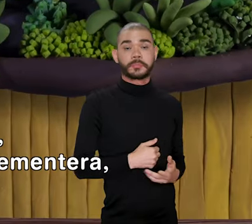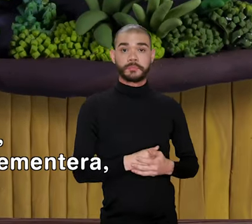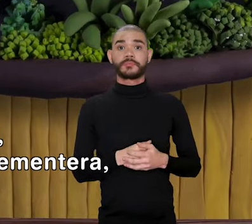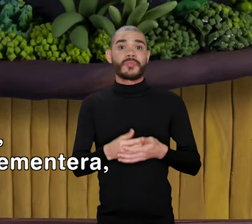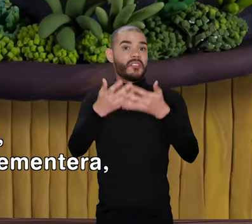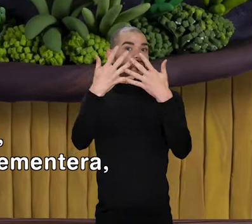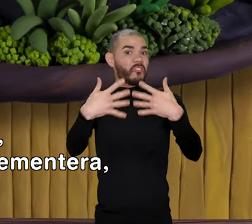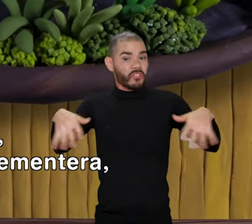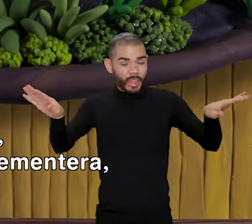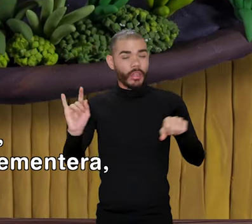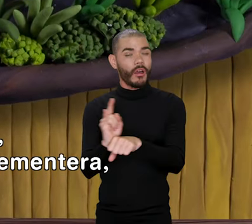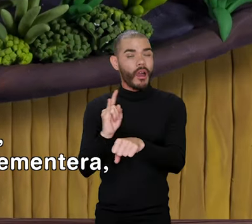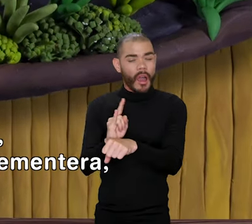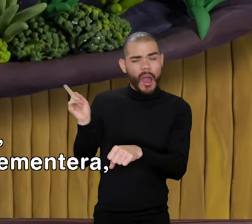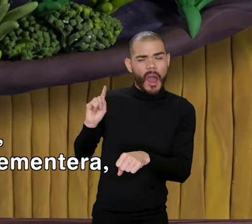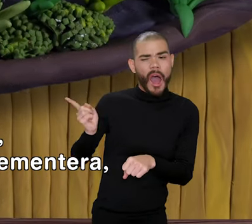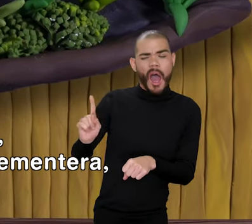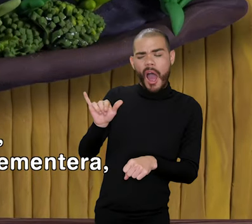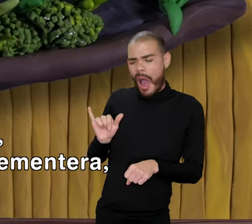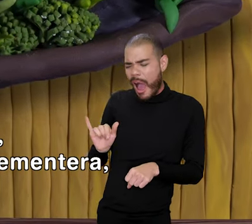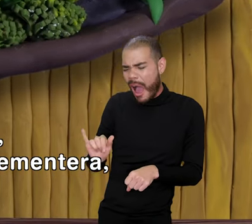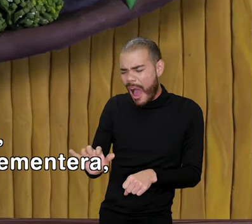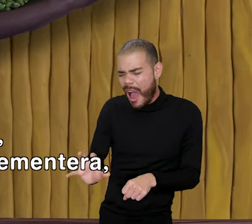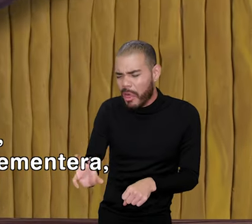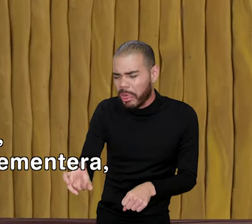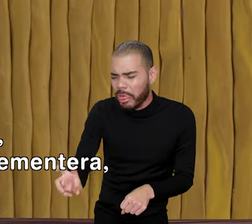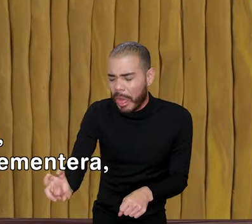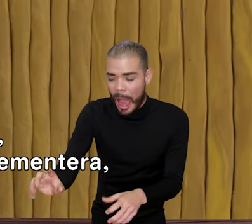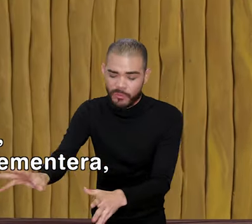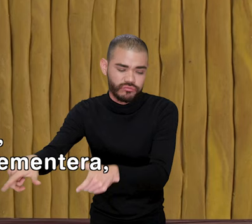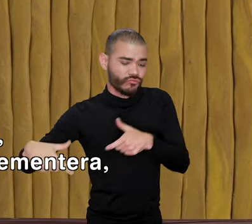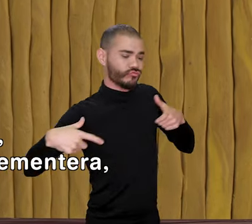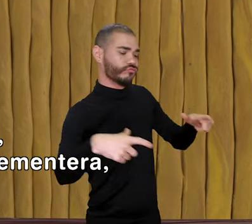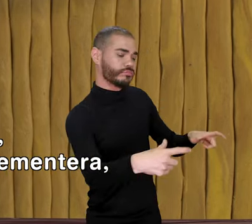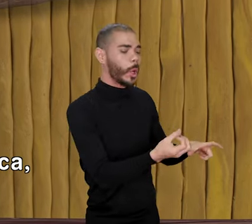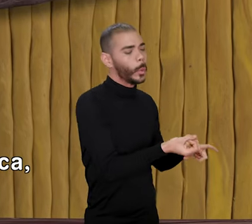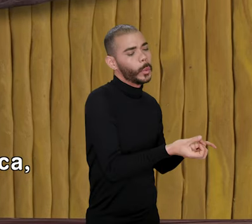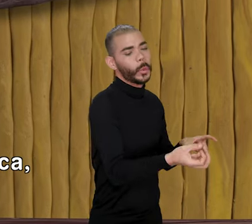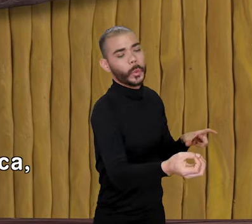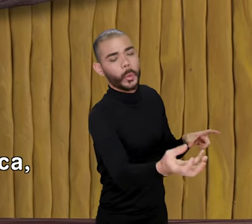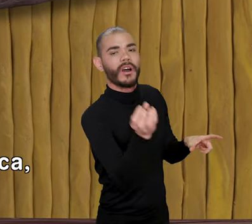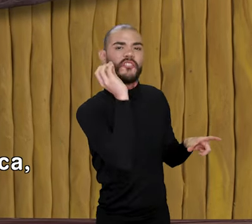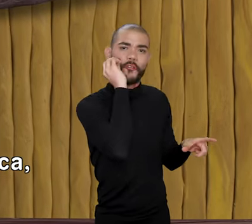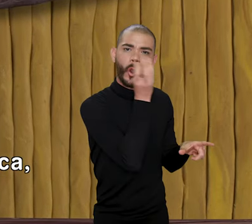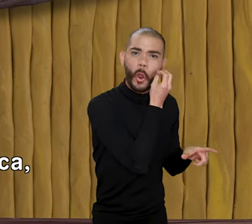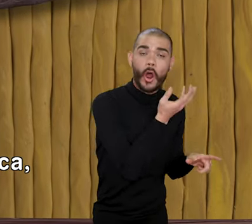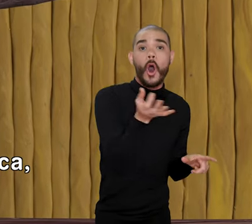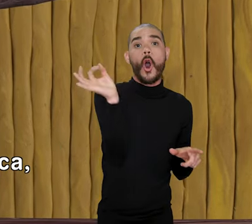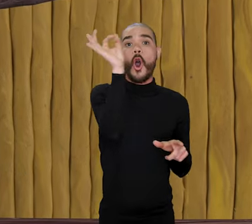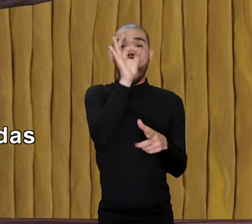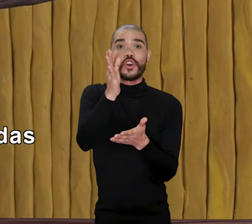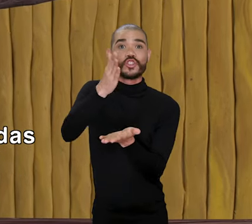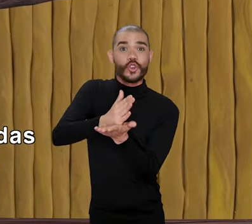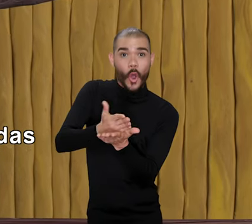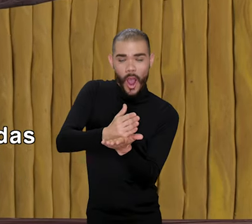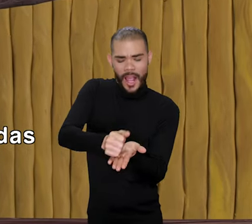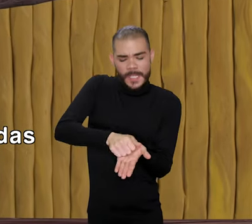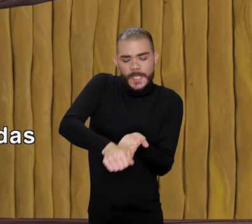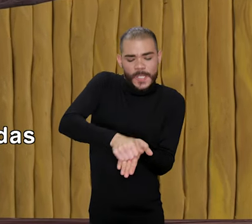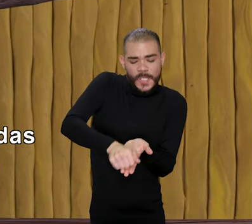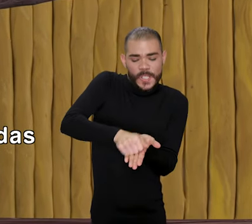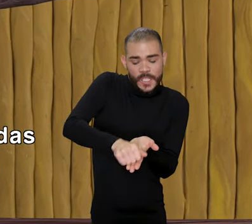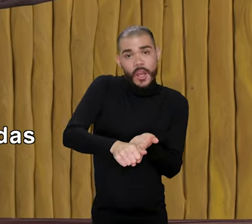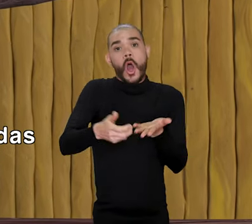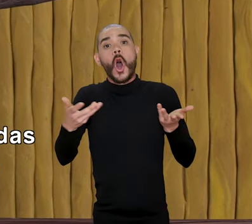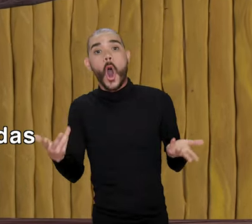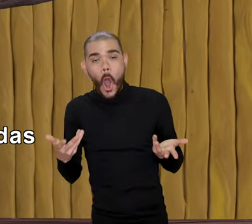Tras cumplir su vida útil, frecuentemente es usada como cementera, recipiente para rallar la yuca, preparar bebidas